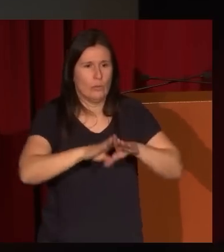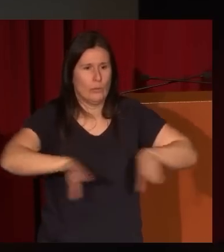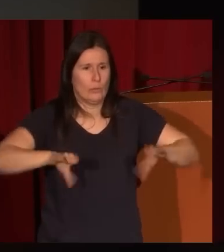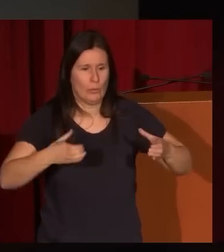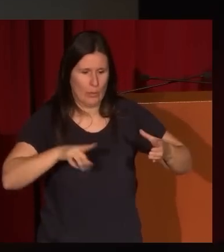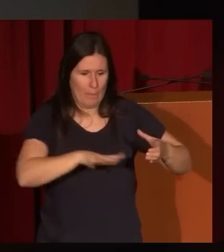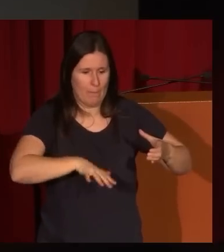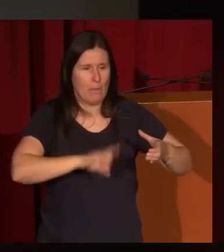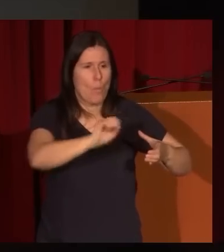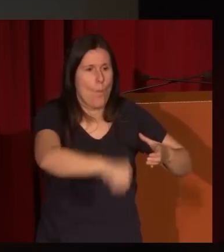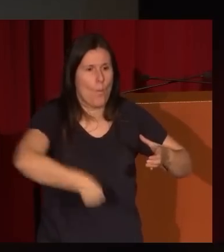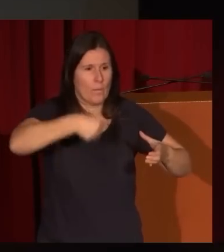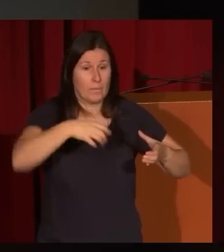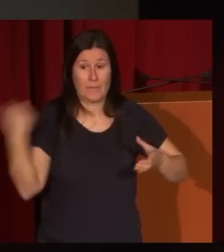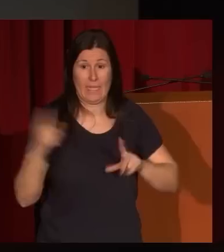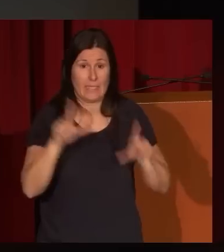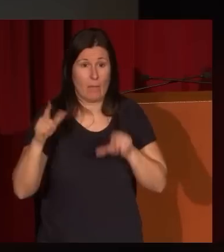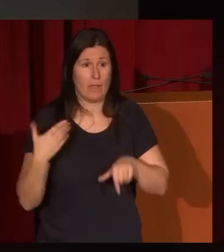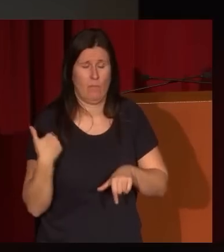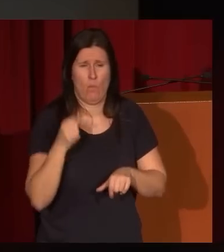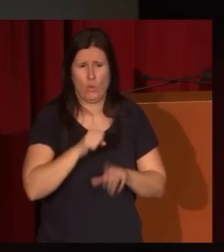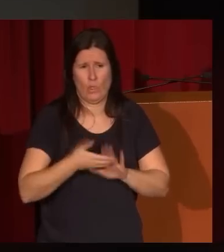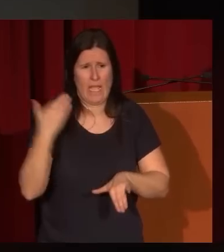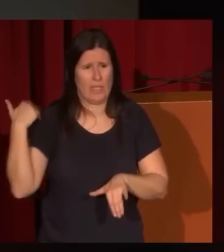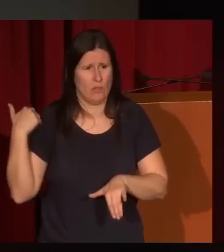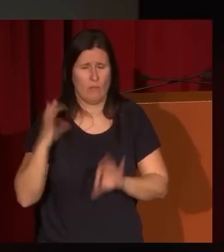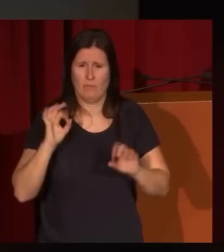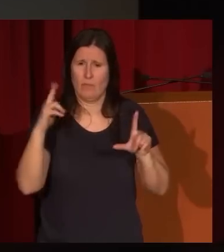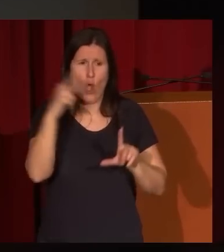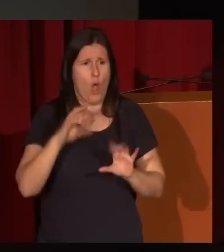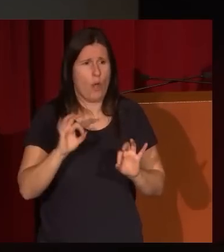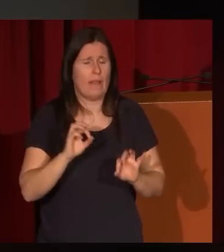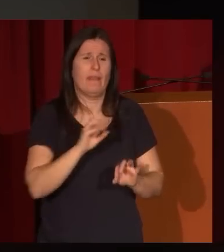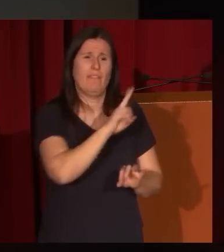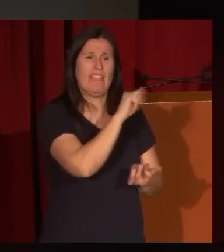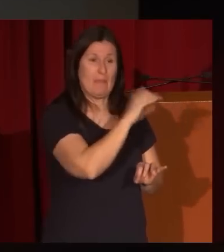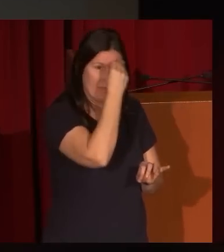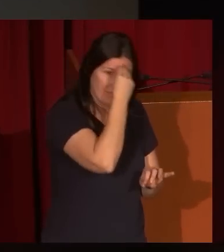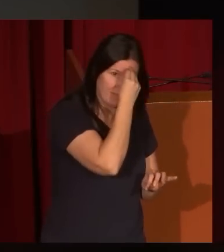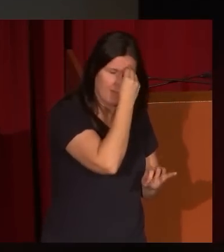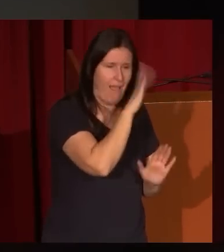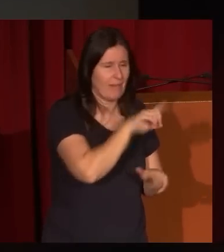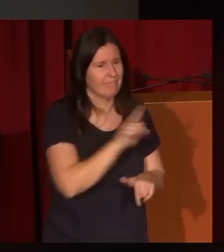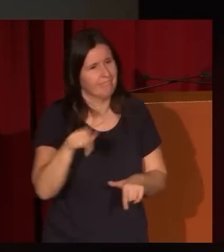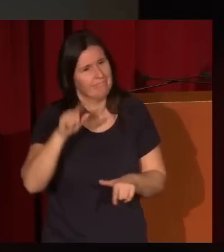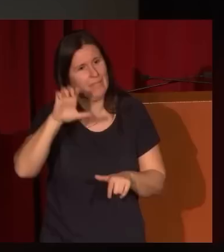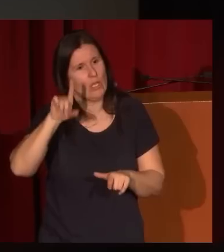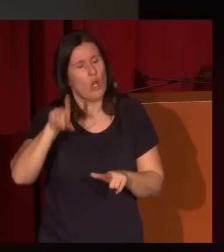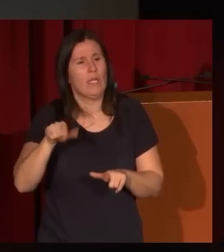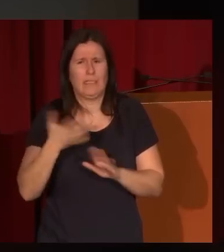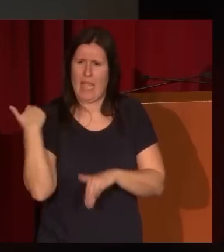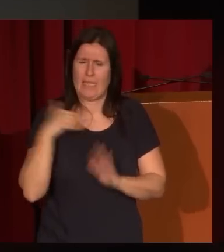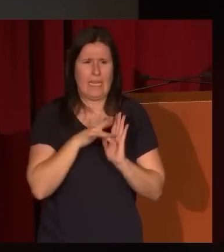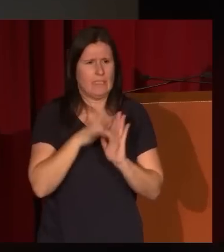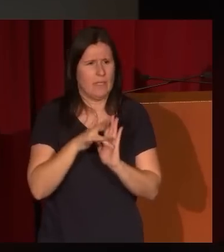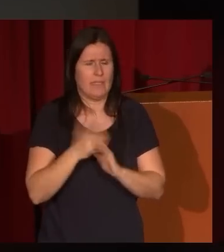en el medio? Esta obra que se ha tenido durante muchos años como obra de Pérez Villamil ya la expliqué en su tiempo y ya